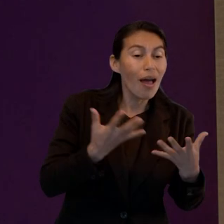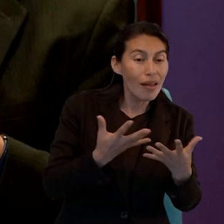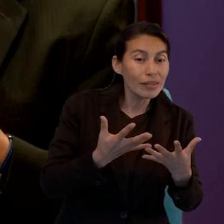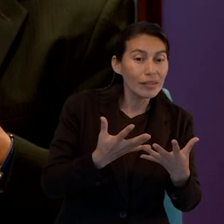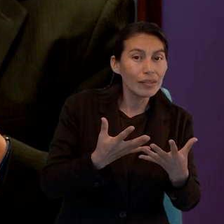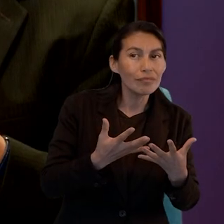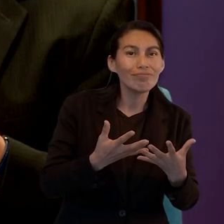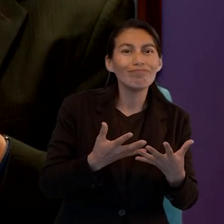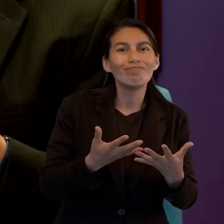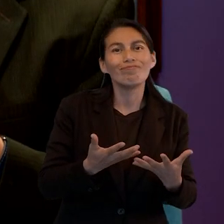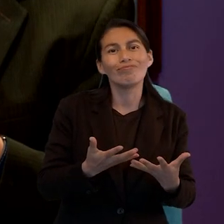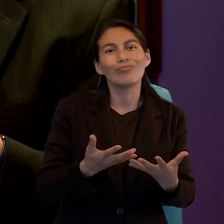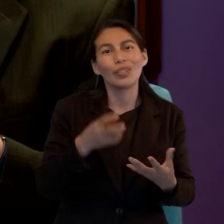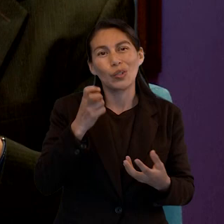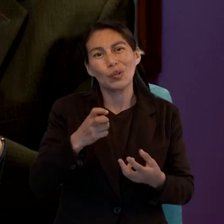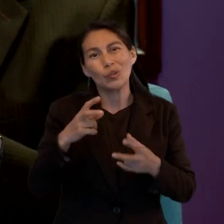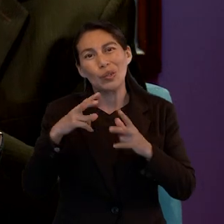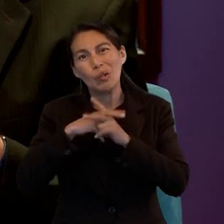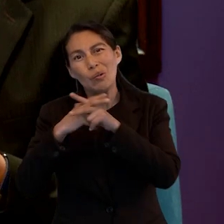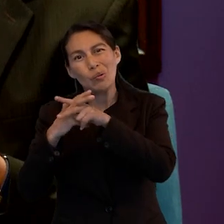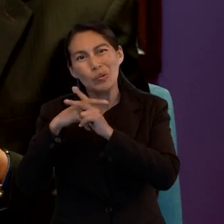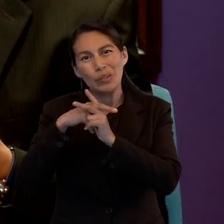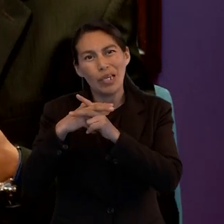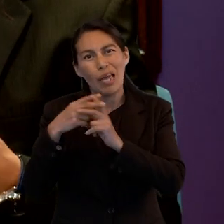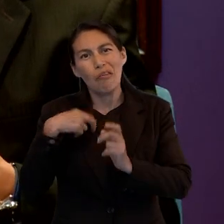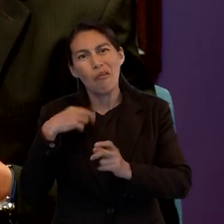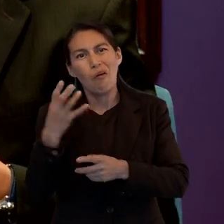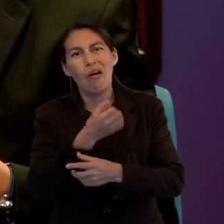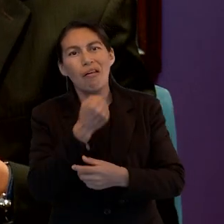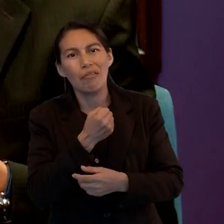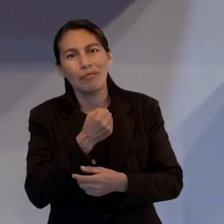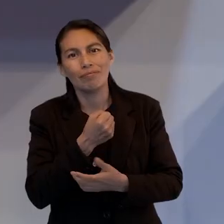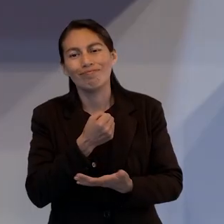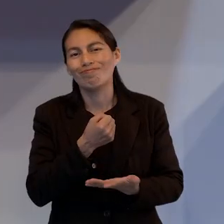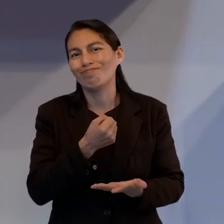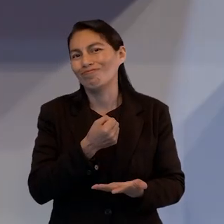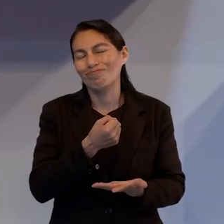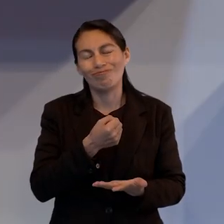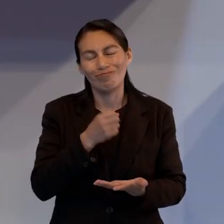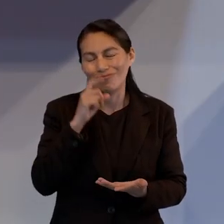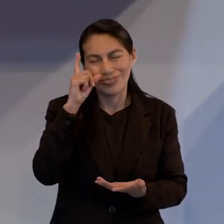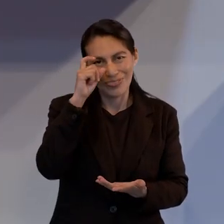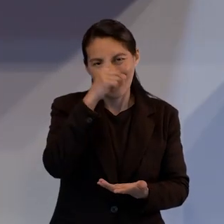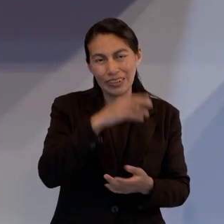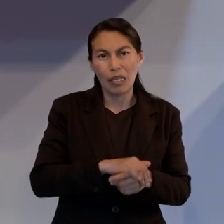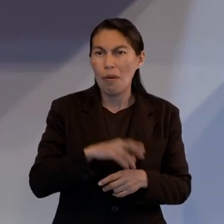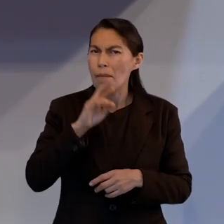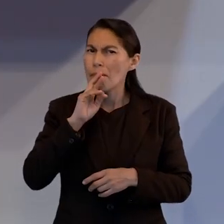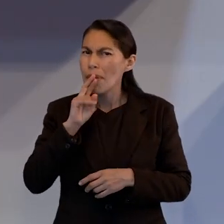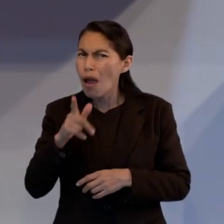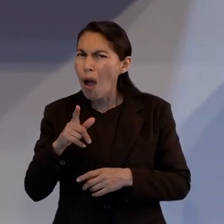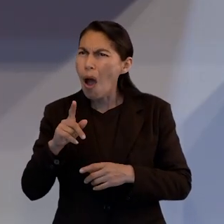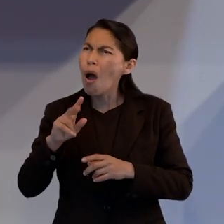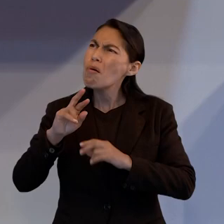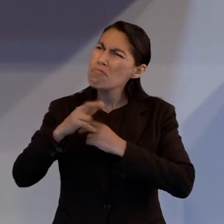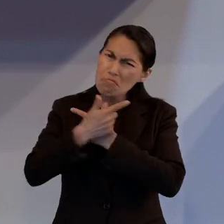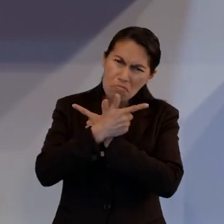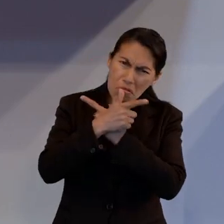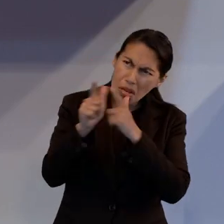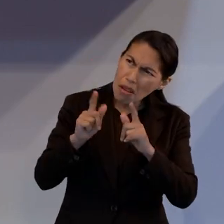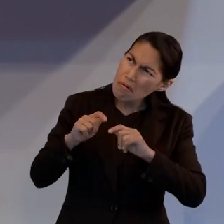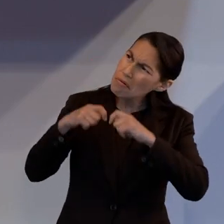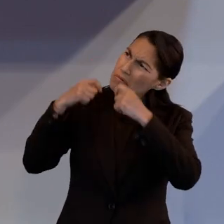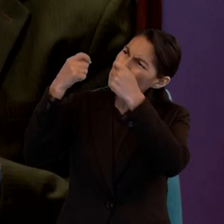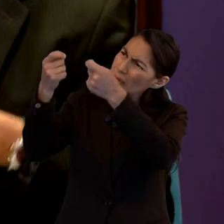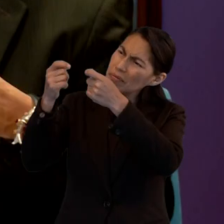que esa lucha entre Jesús y yo sea algo constante, algo de todos los días.